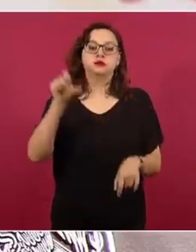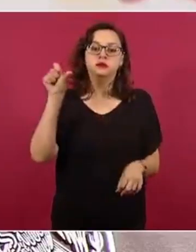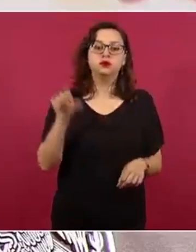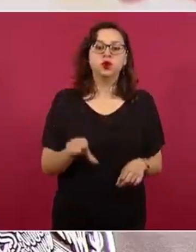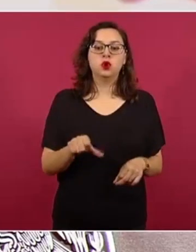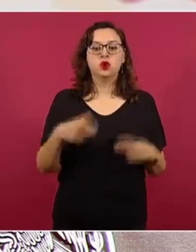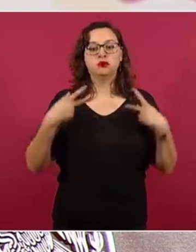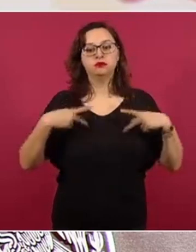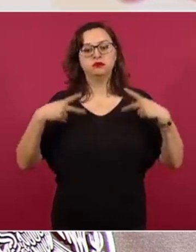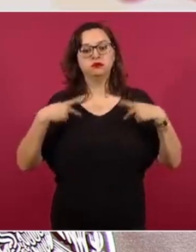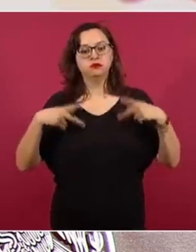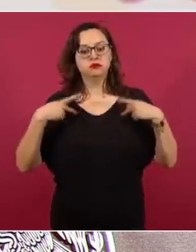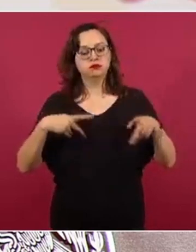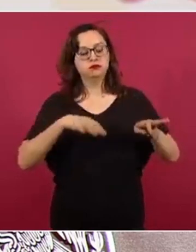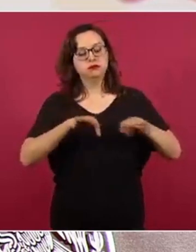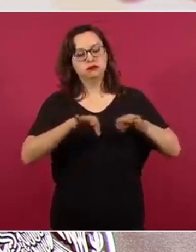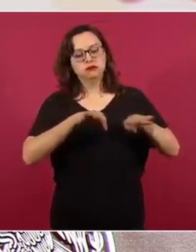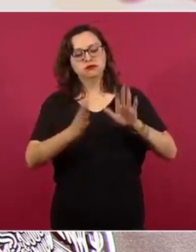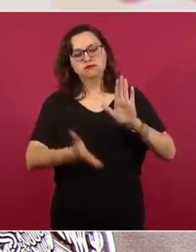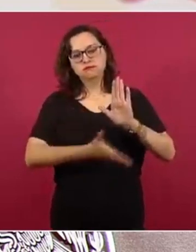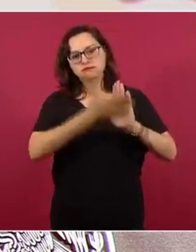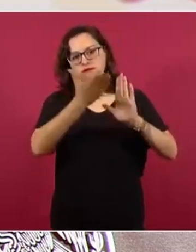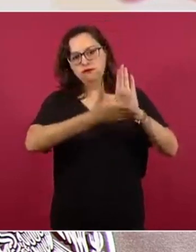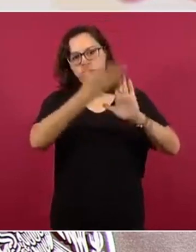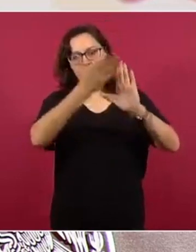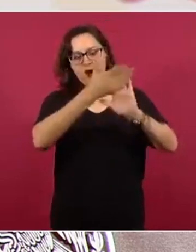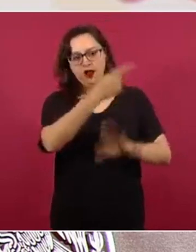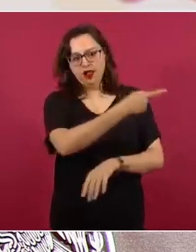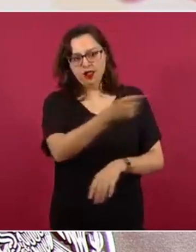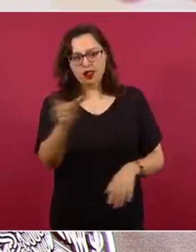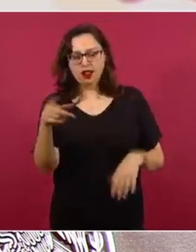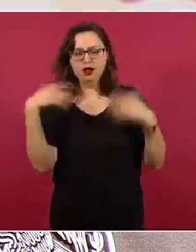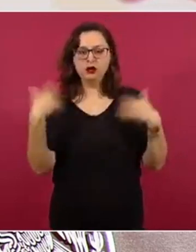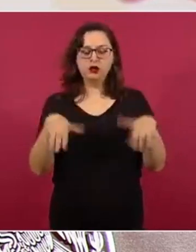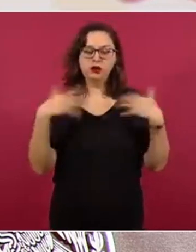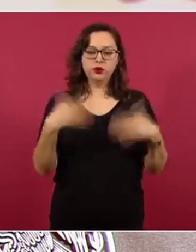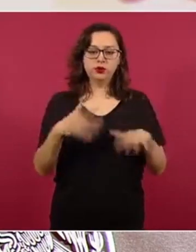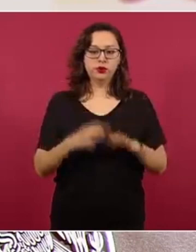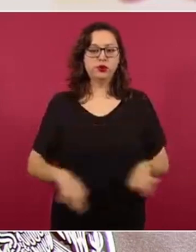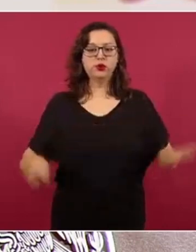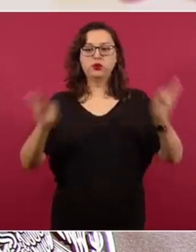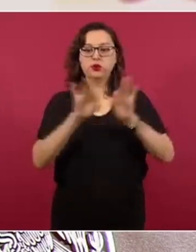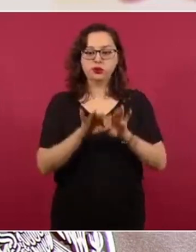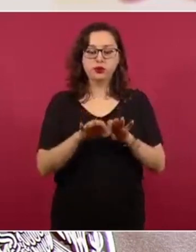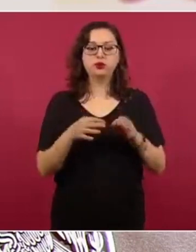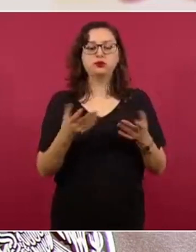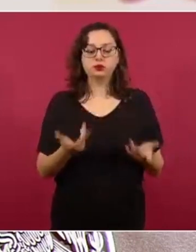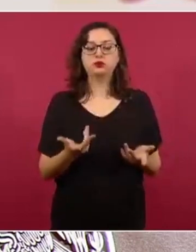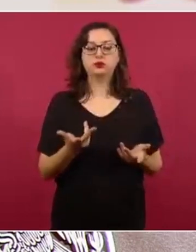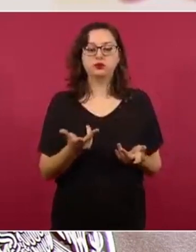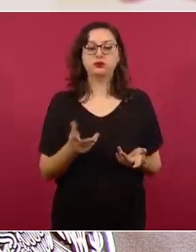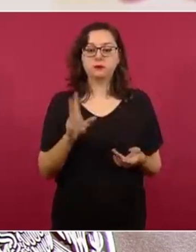construcción, cuyo papel importante siempre ha sido, y lo vamos a ver hoy en lo que ha mencionado el señor presidente,